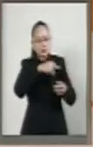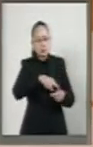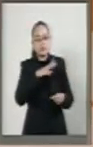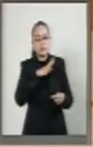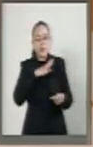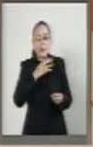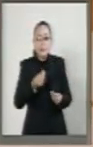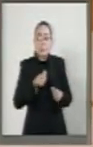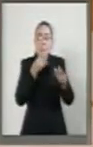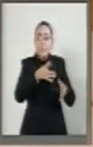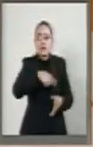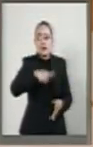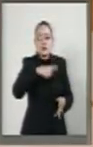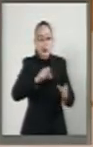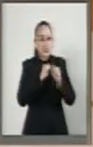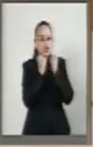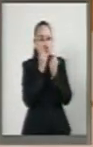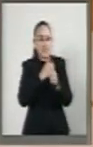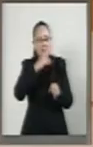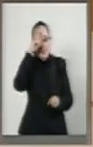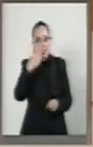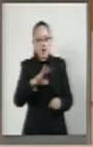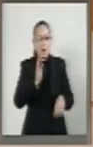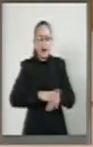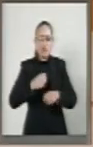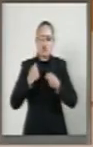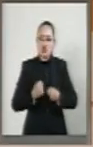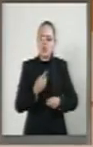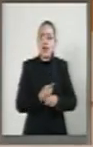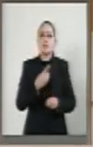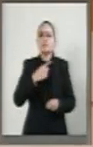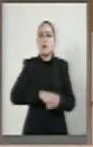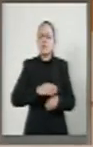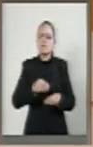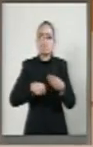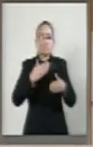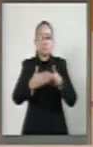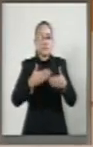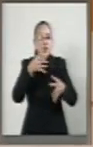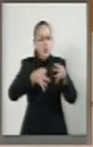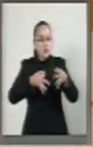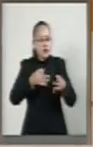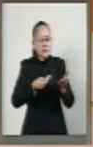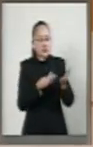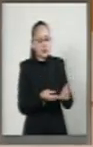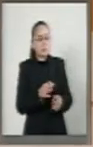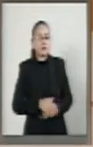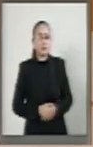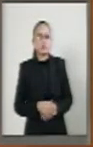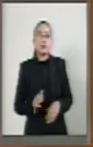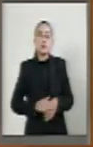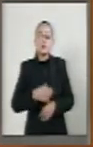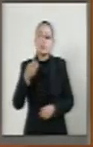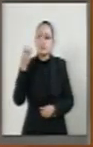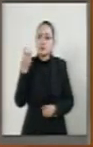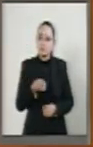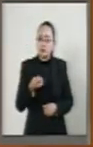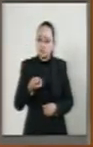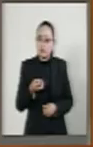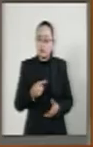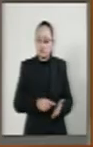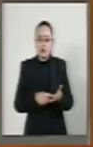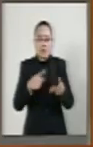mexicana y con ello se moderniza el procedimiento consencioso administrativo. Por ello, los